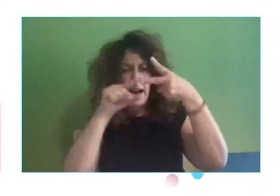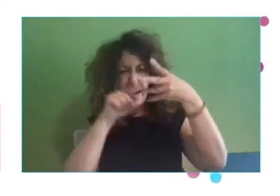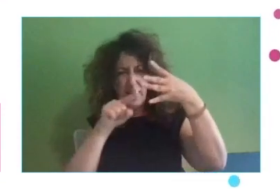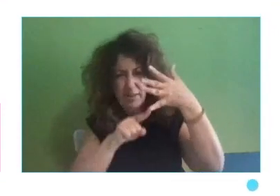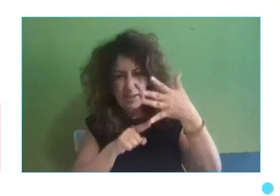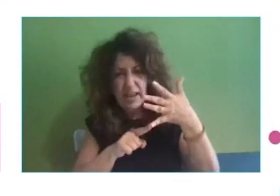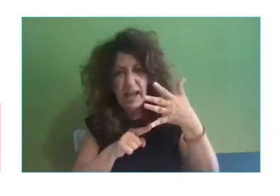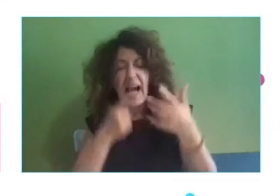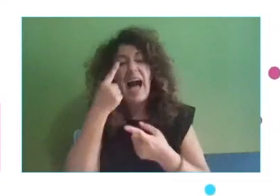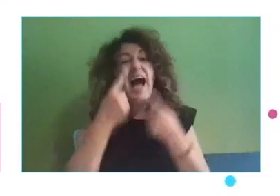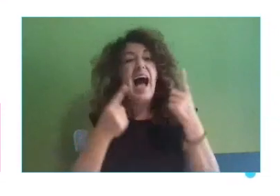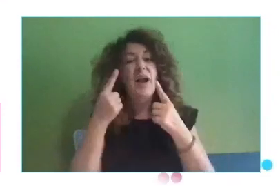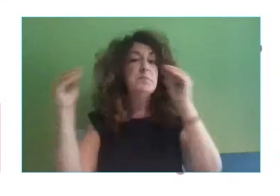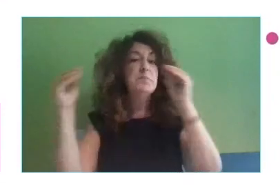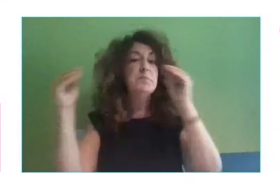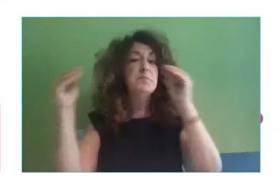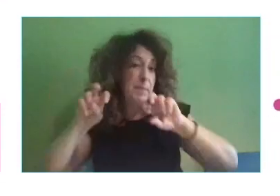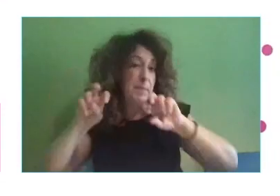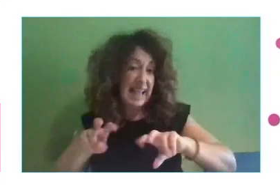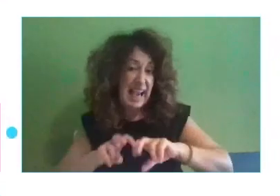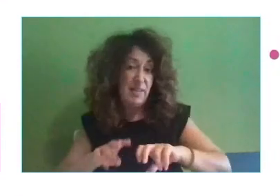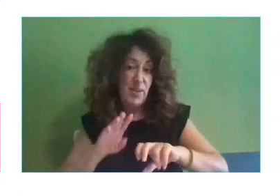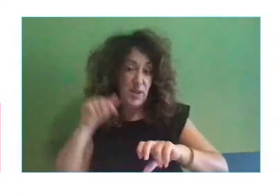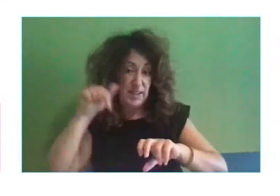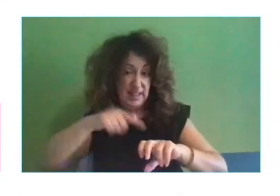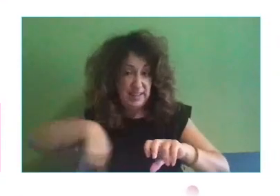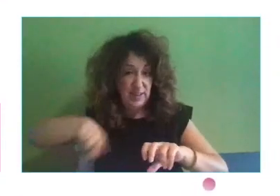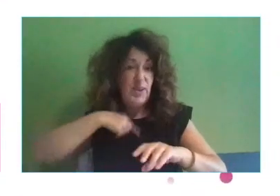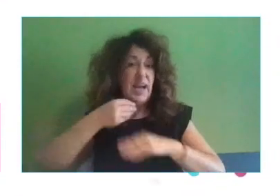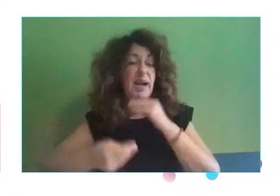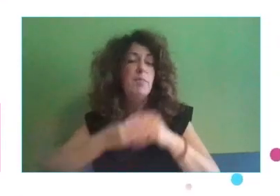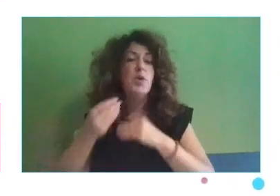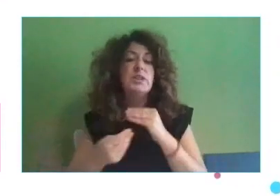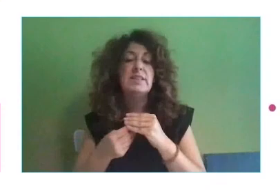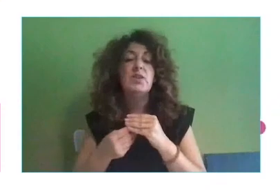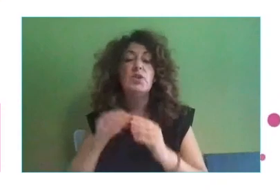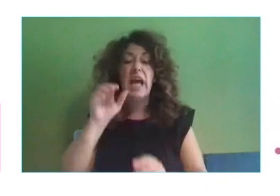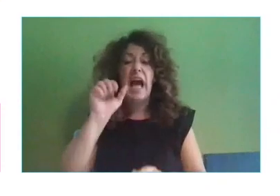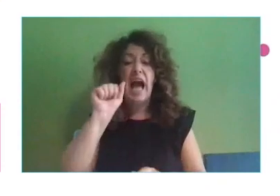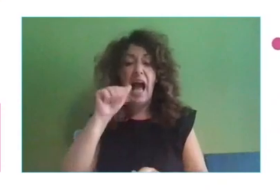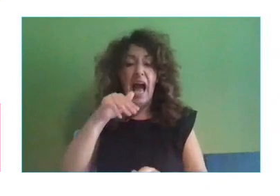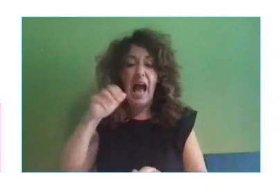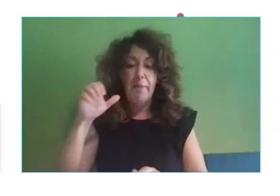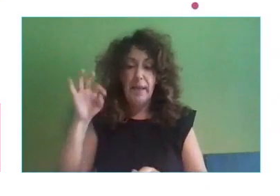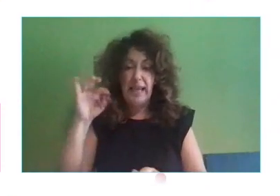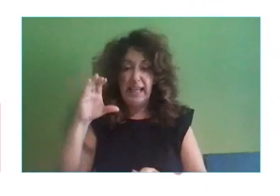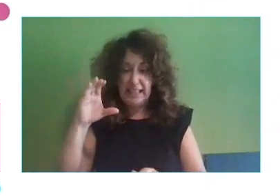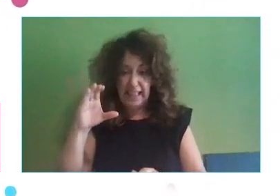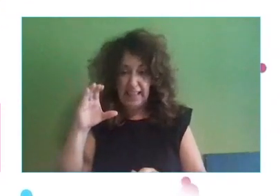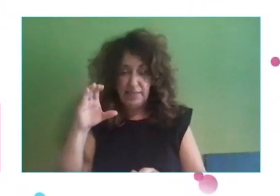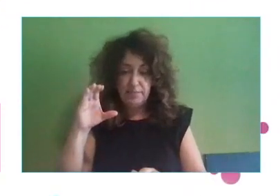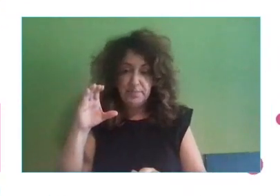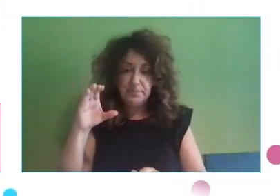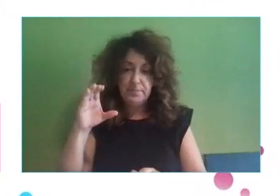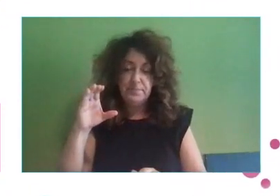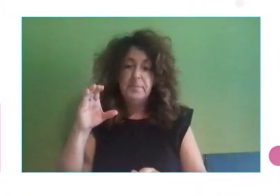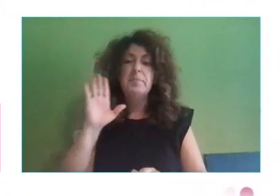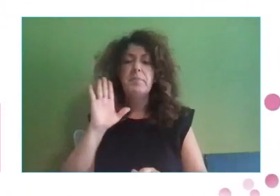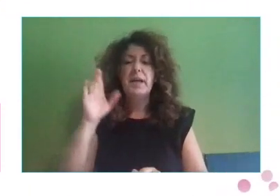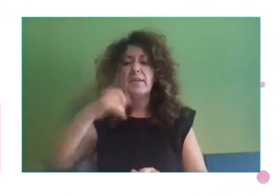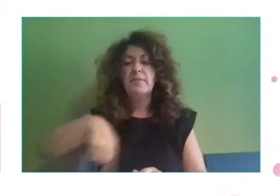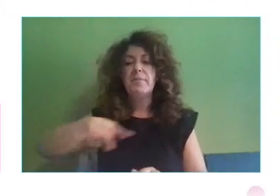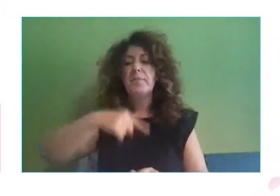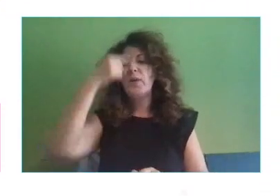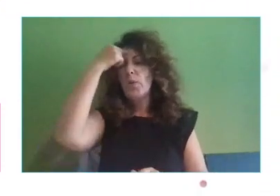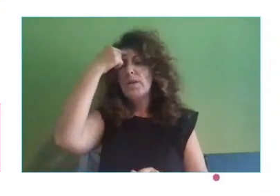algunas de las investigaciones que hemos realizado desde Ametic, pero de nuevo también tenerlas en cuenta. Y sobre todo hay un tema